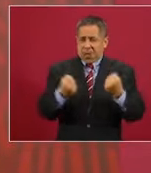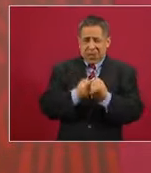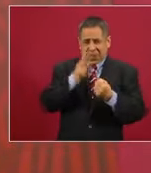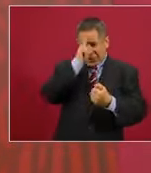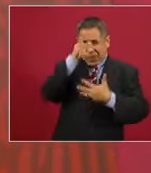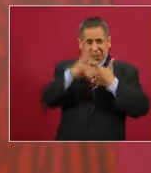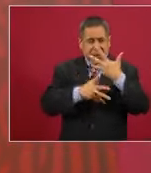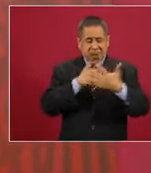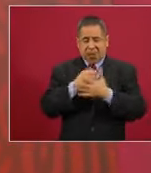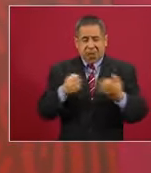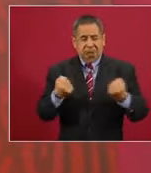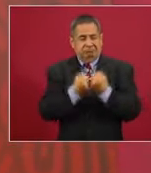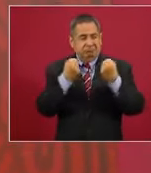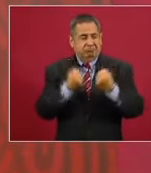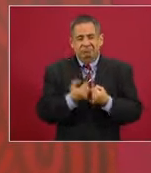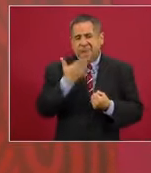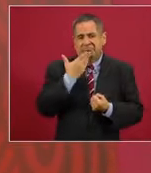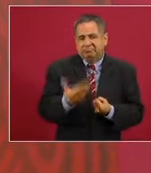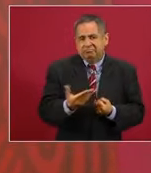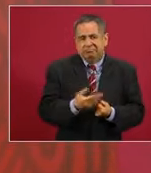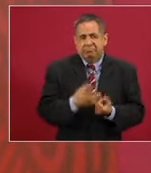no es aconsejable eso.